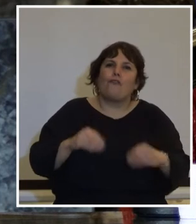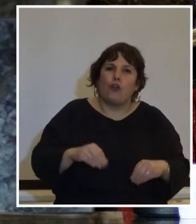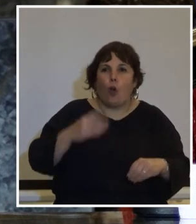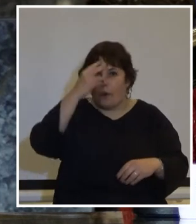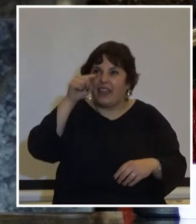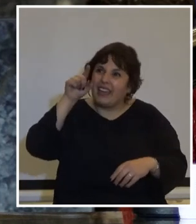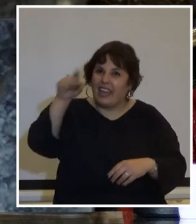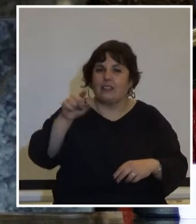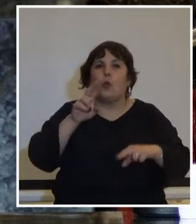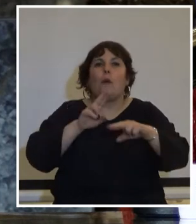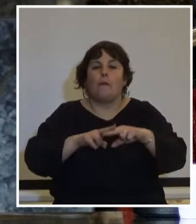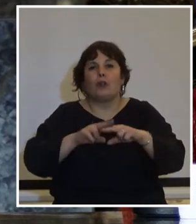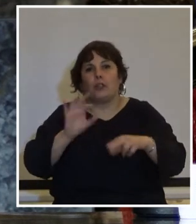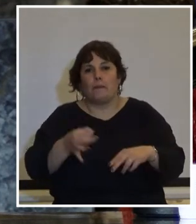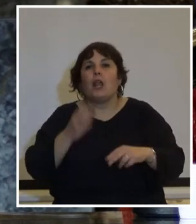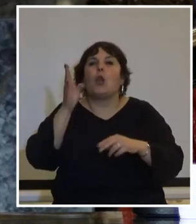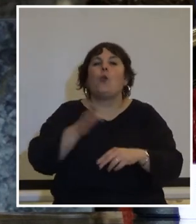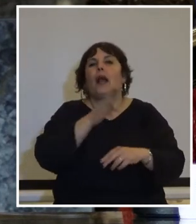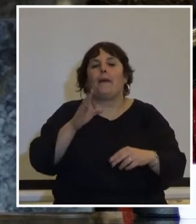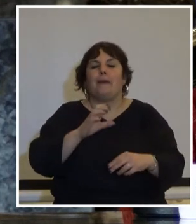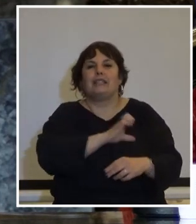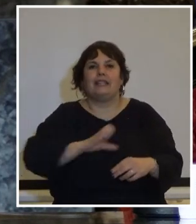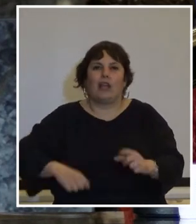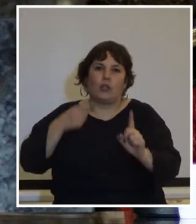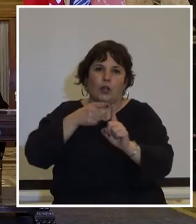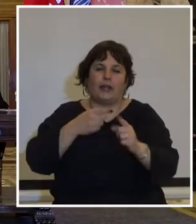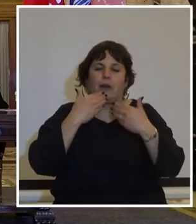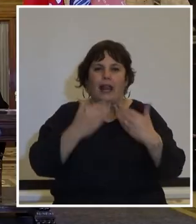olvidar que este es un muerto de mierda nunca más terrorismo detado gracias